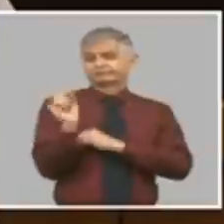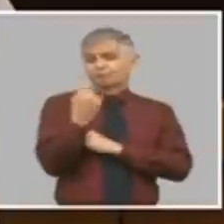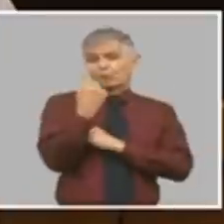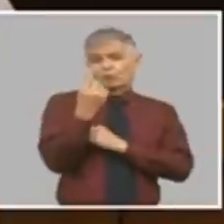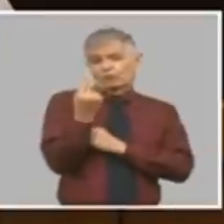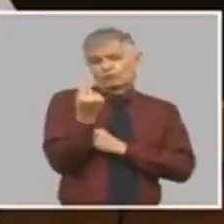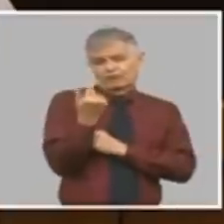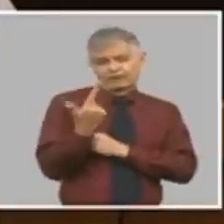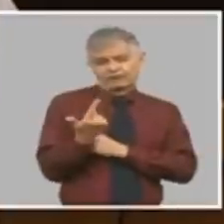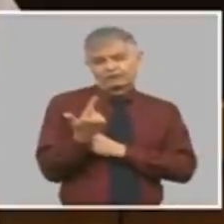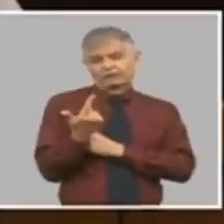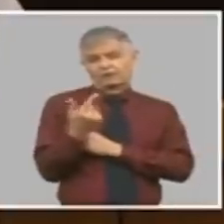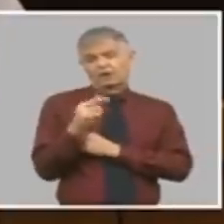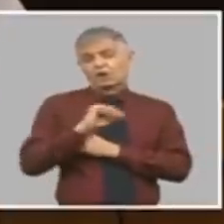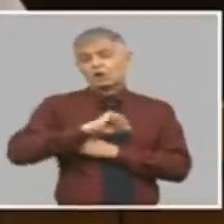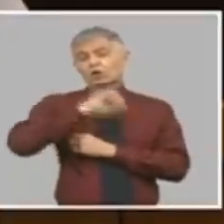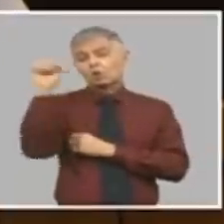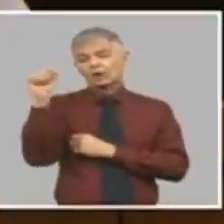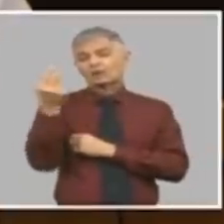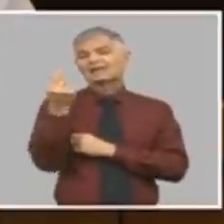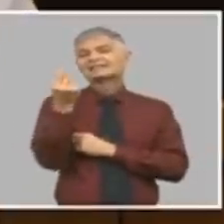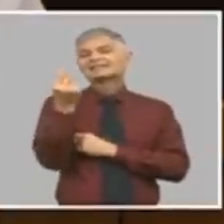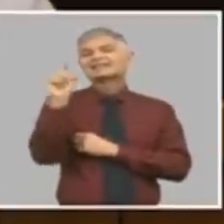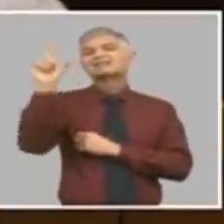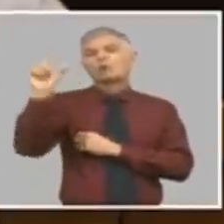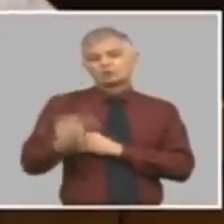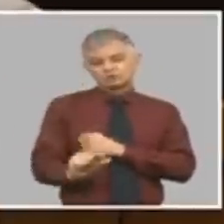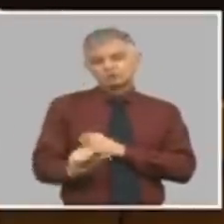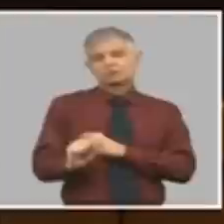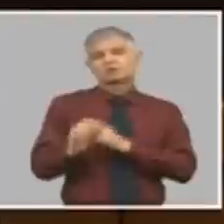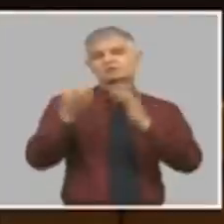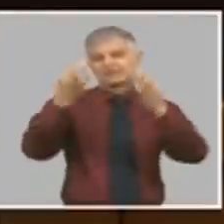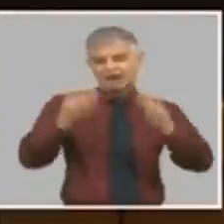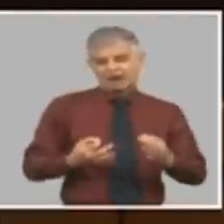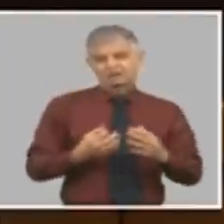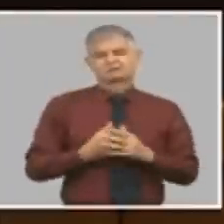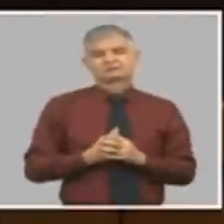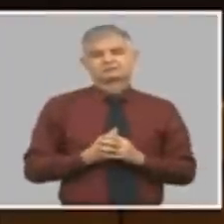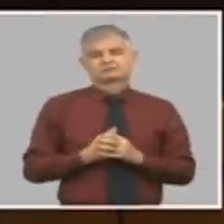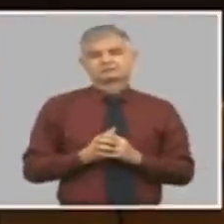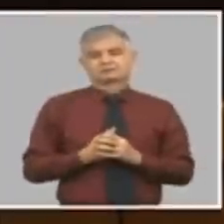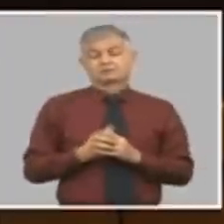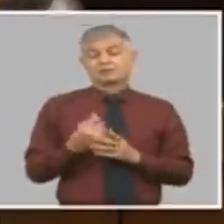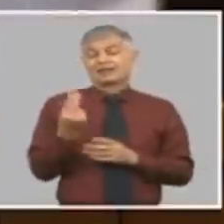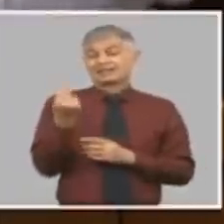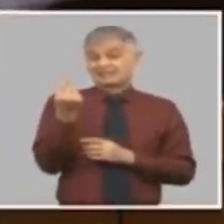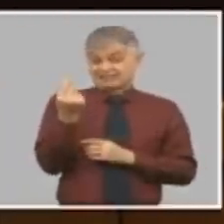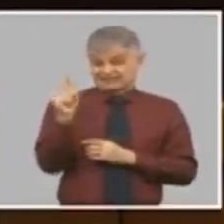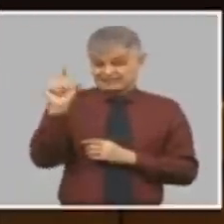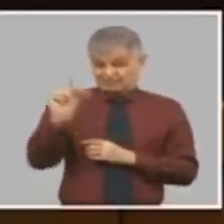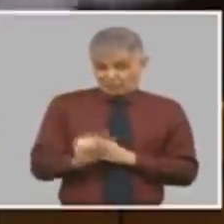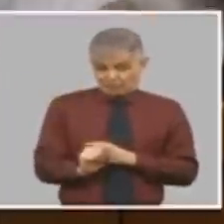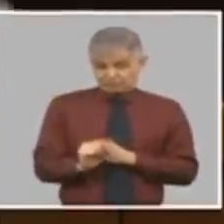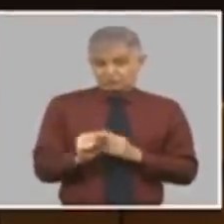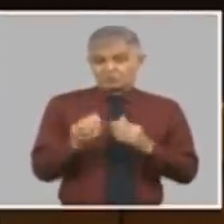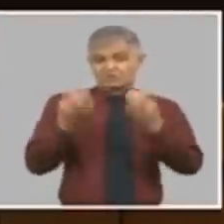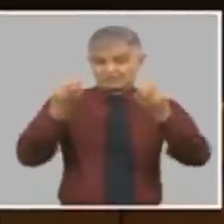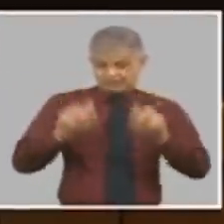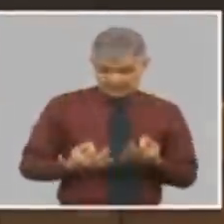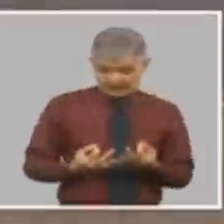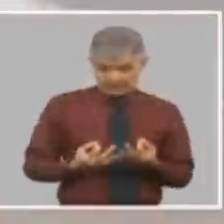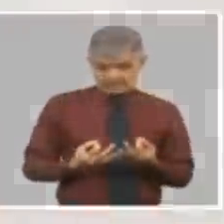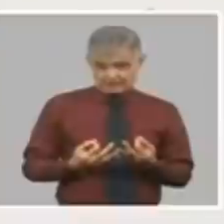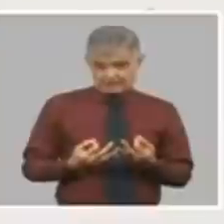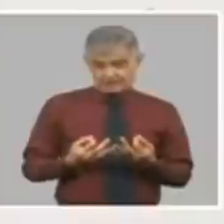lograr una devaluación real entonces para hacer una devaluación real ahí tenemos un ejemplo